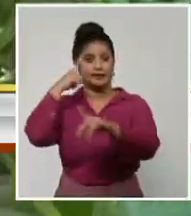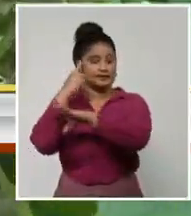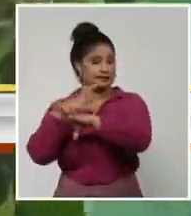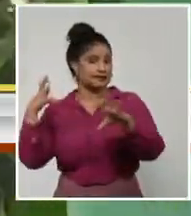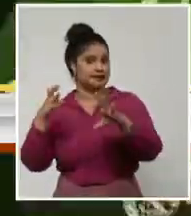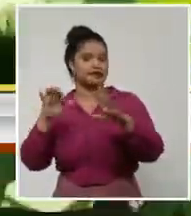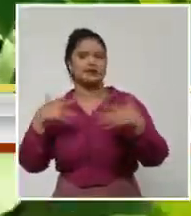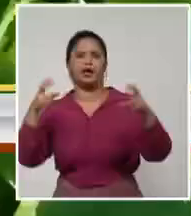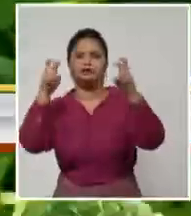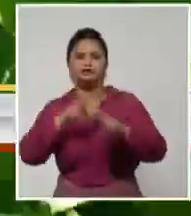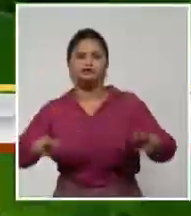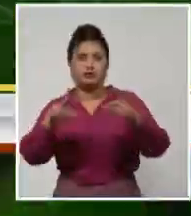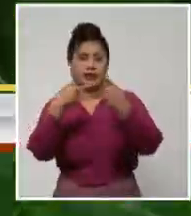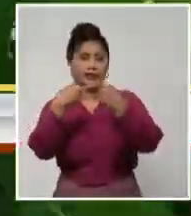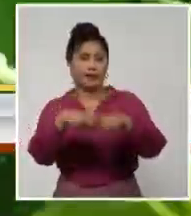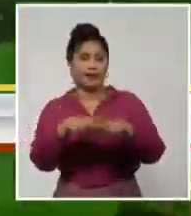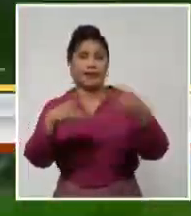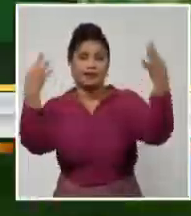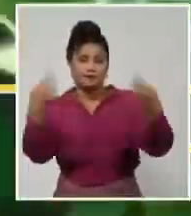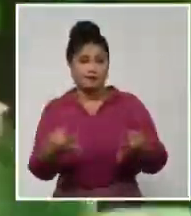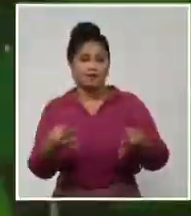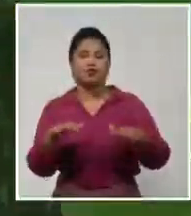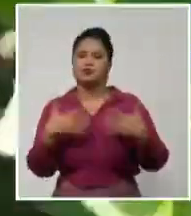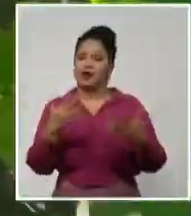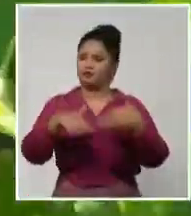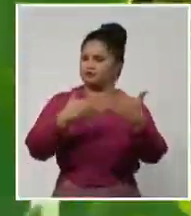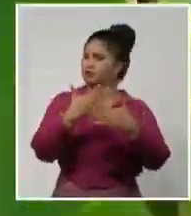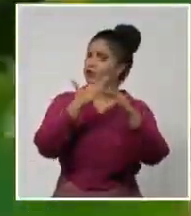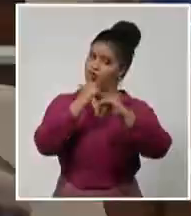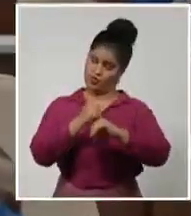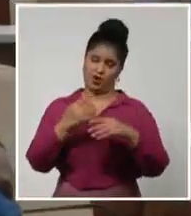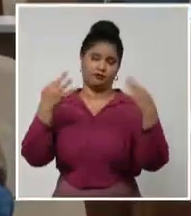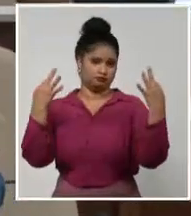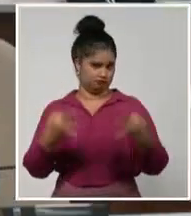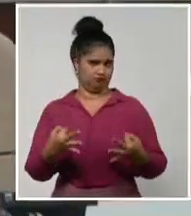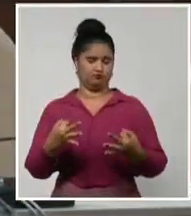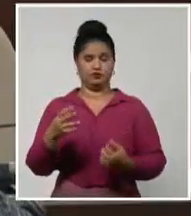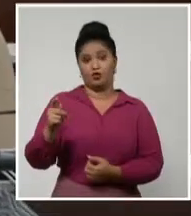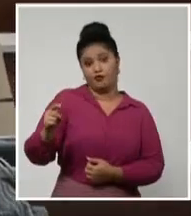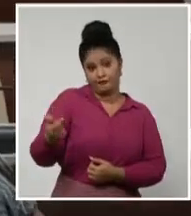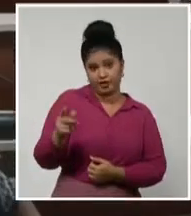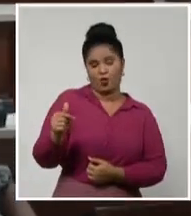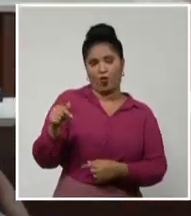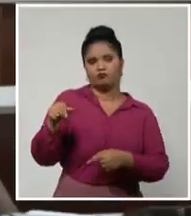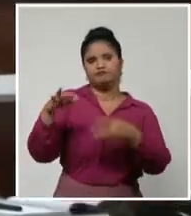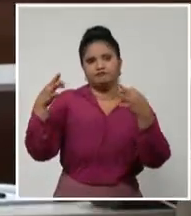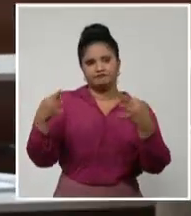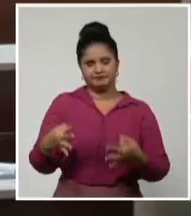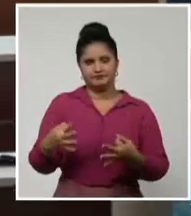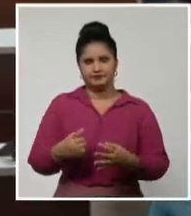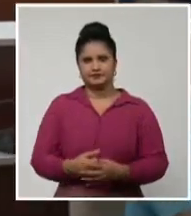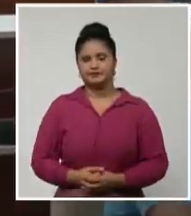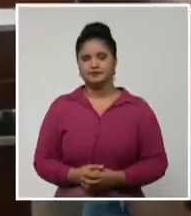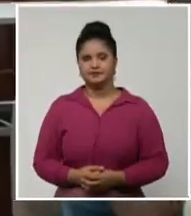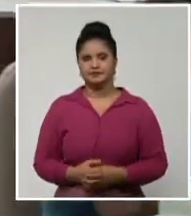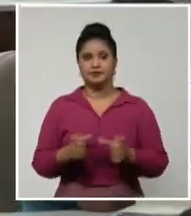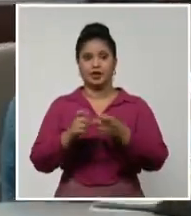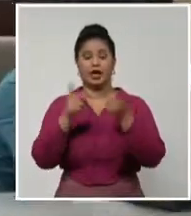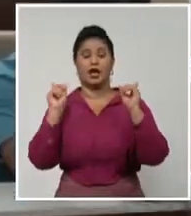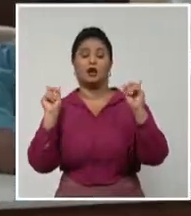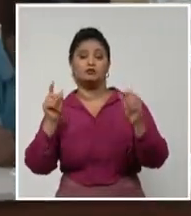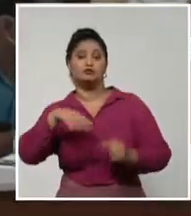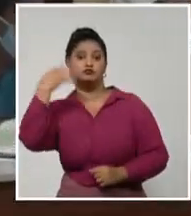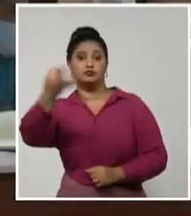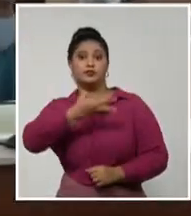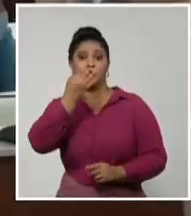combatirla y recuperar los ritmos productivos de años anteriores. En la reunión se habló del necesario encadenamiento con la industria nacional